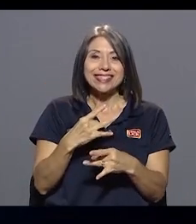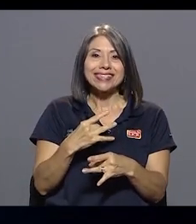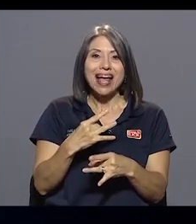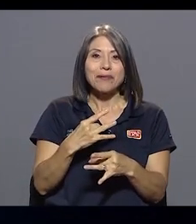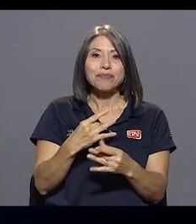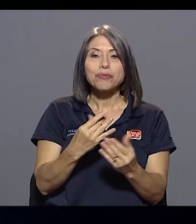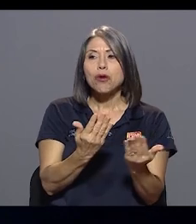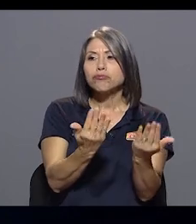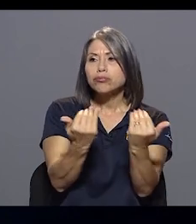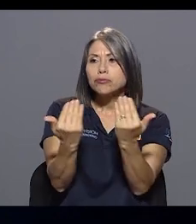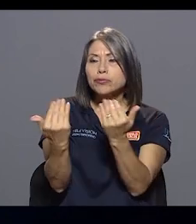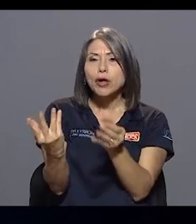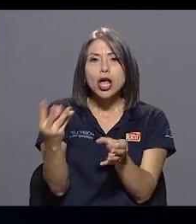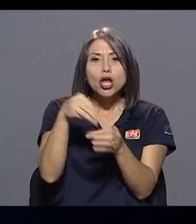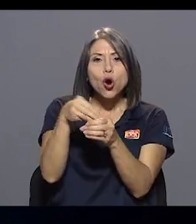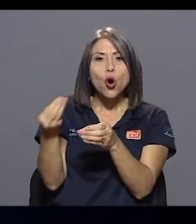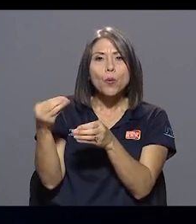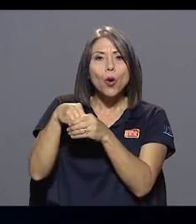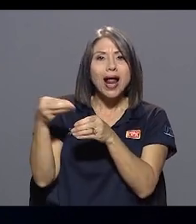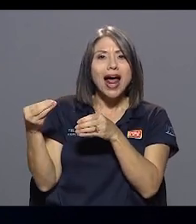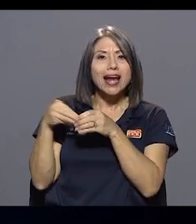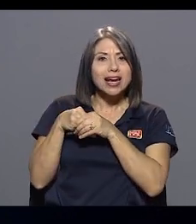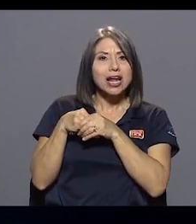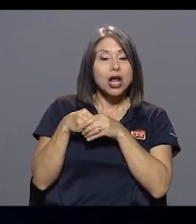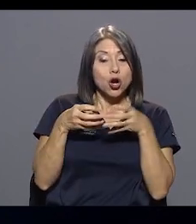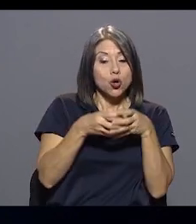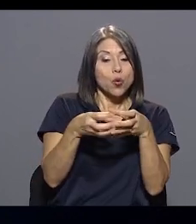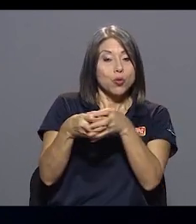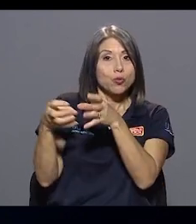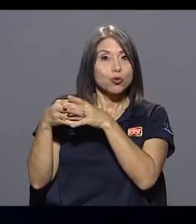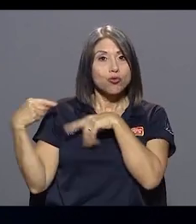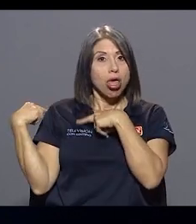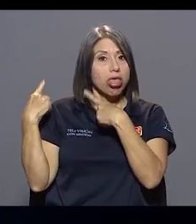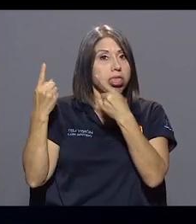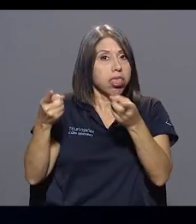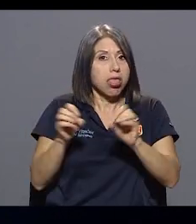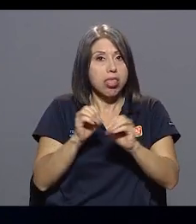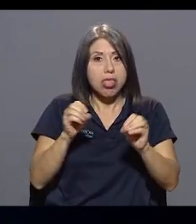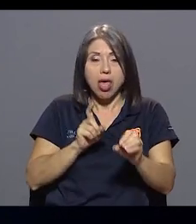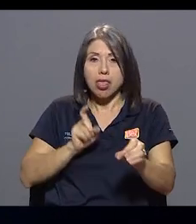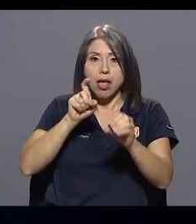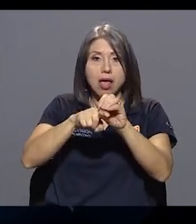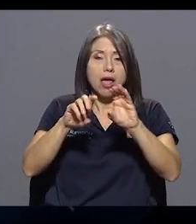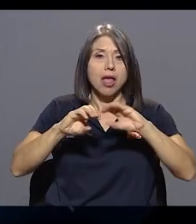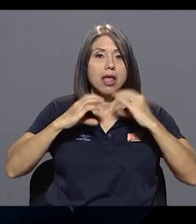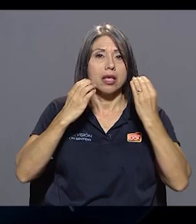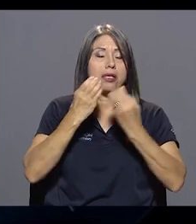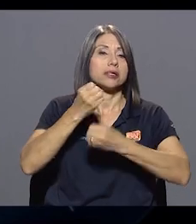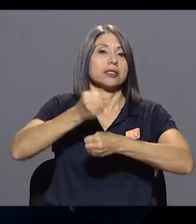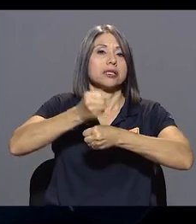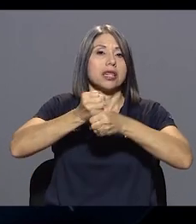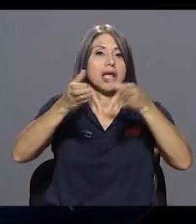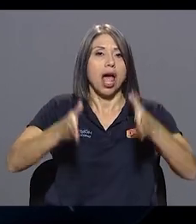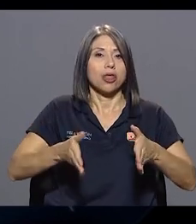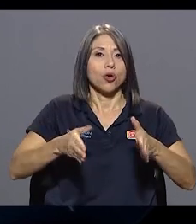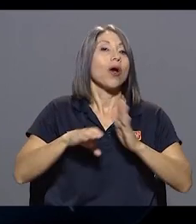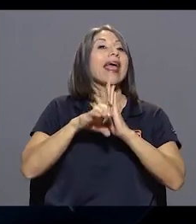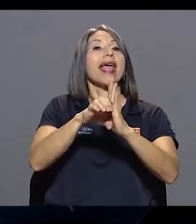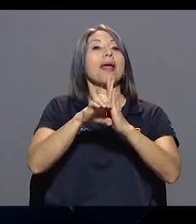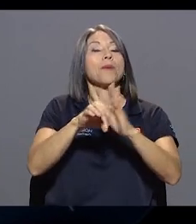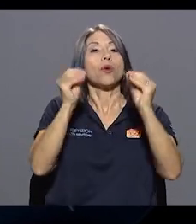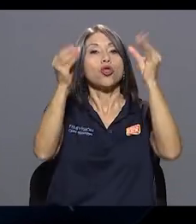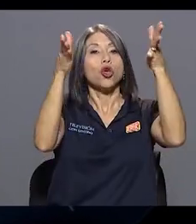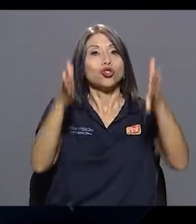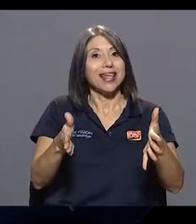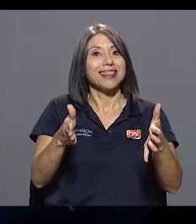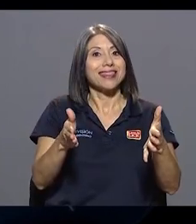incorporar diferentes sectores que hasta ahora no han estado incorporados en el sindicato, como los docentes, que los docentes se acerquen más al